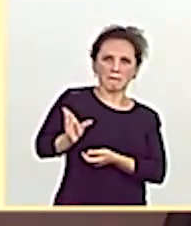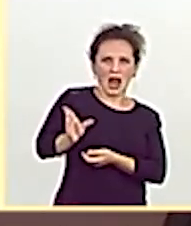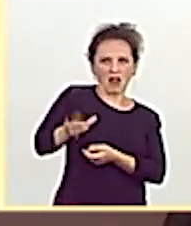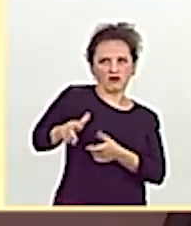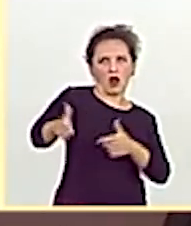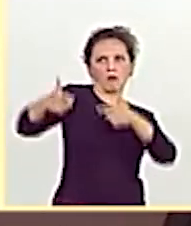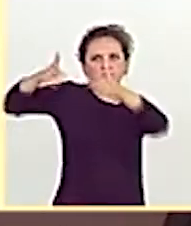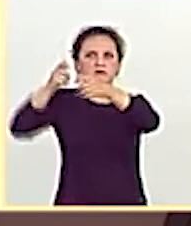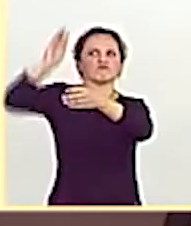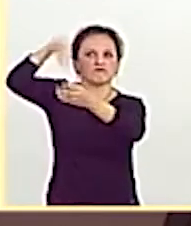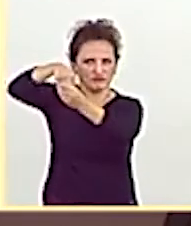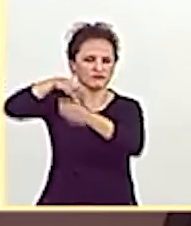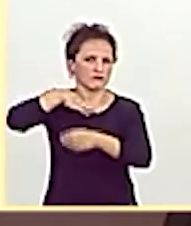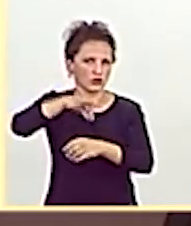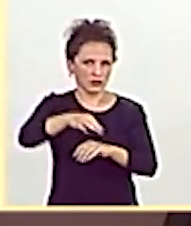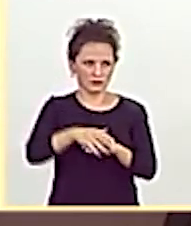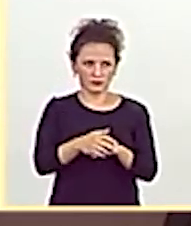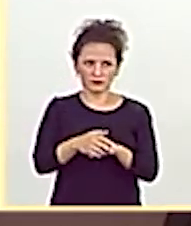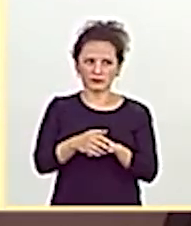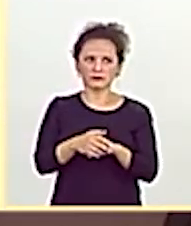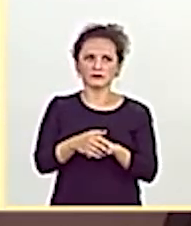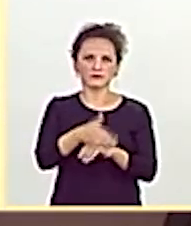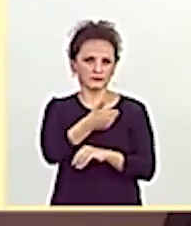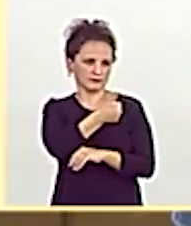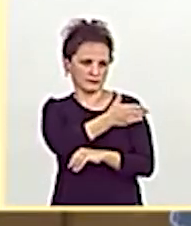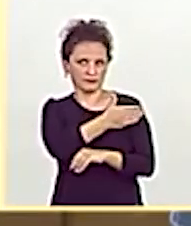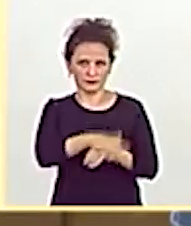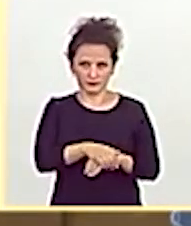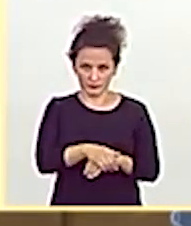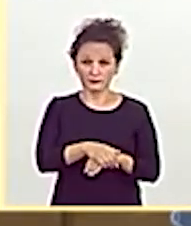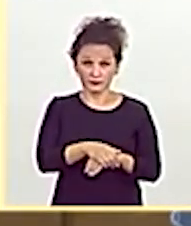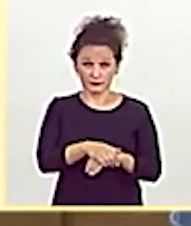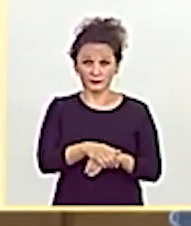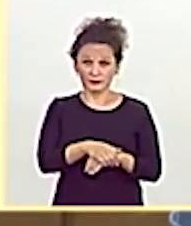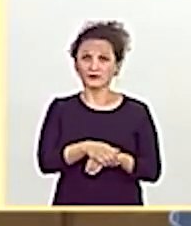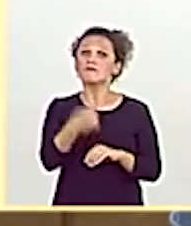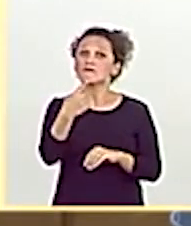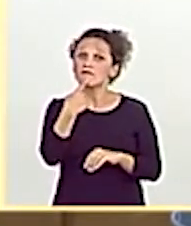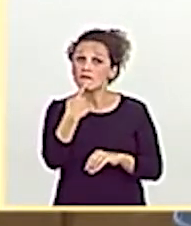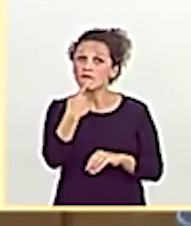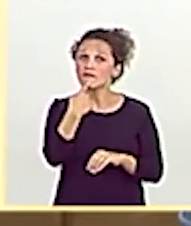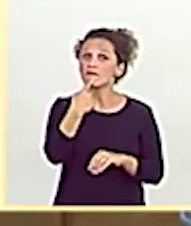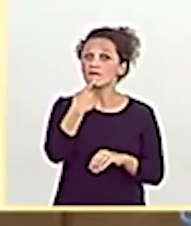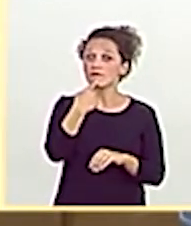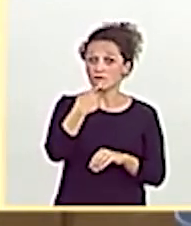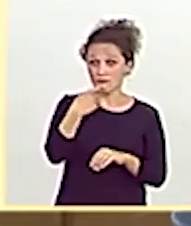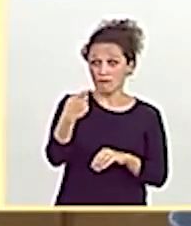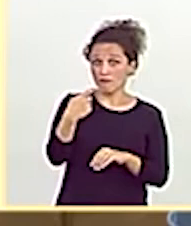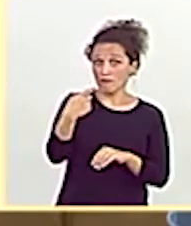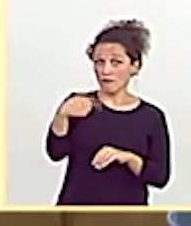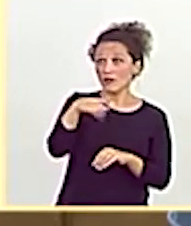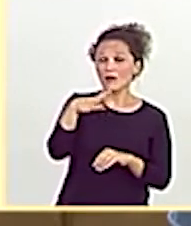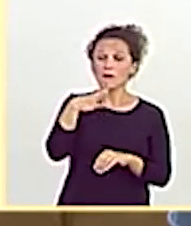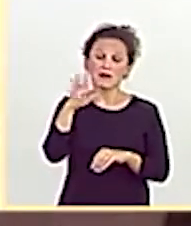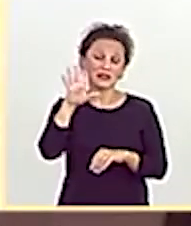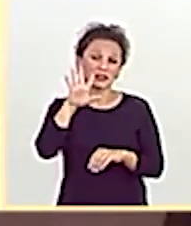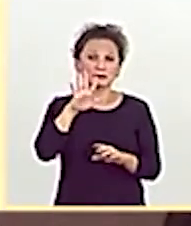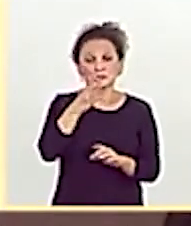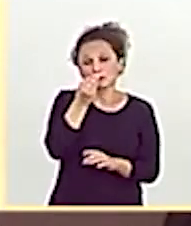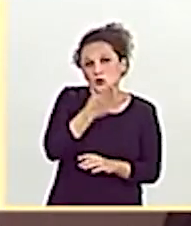parte de la casta. Ahora se ha imbuido en un papel de corderito con ese tono que muestra últimamente.